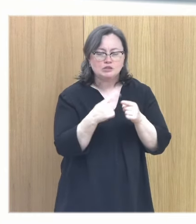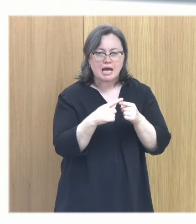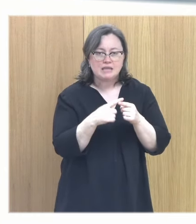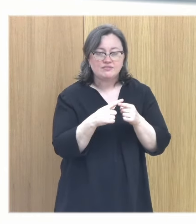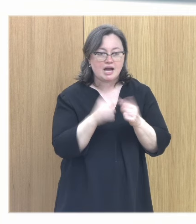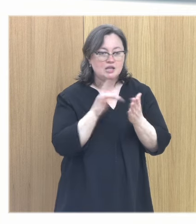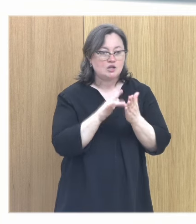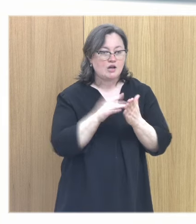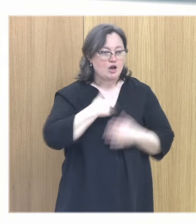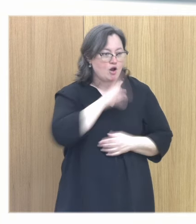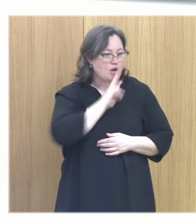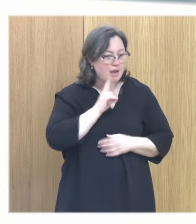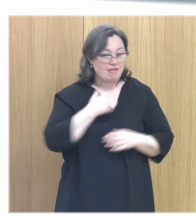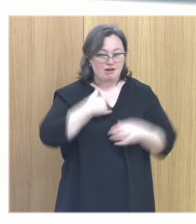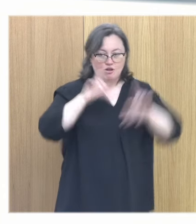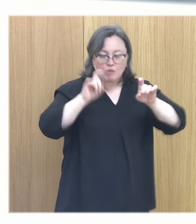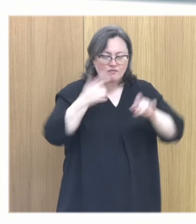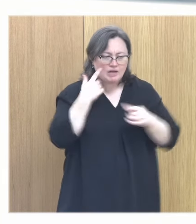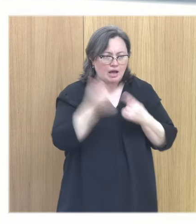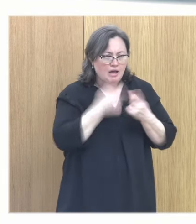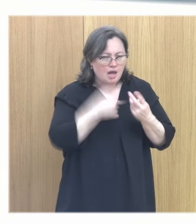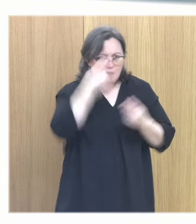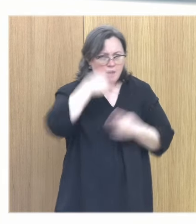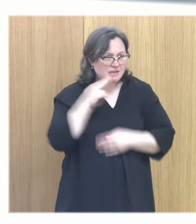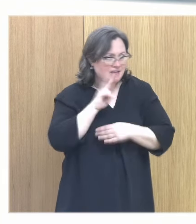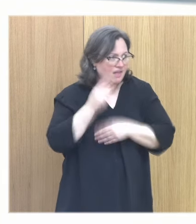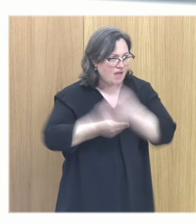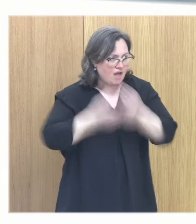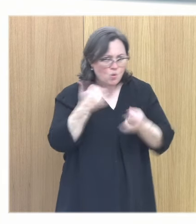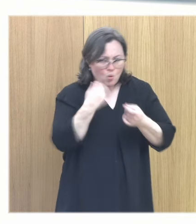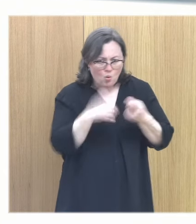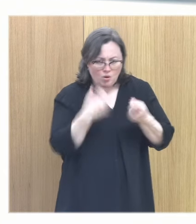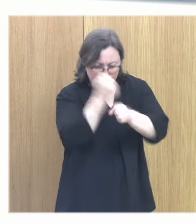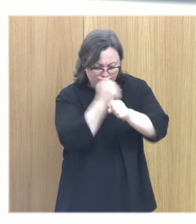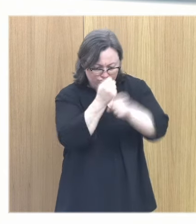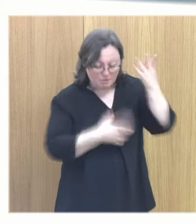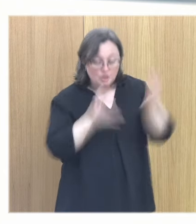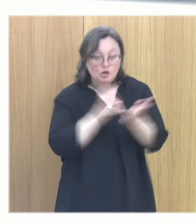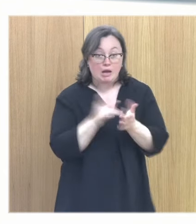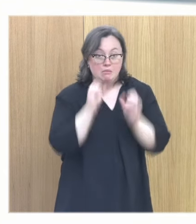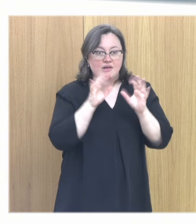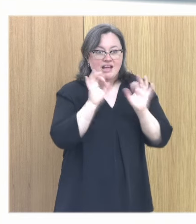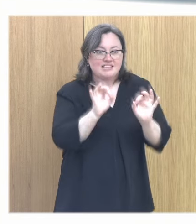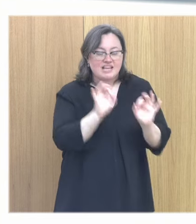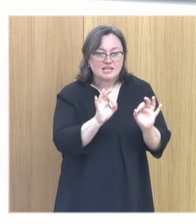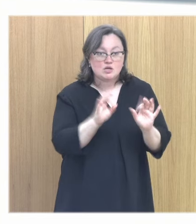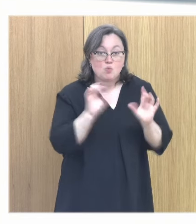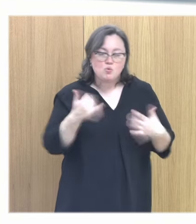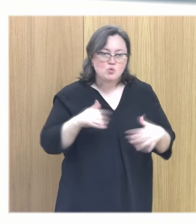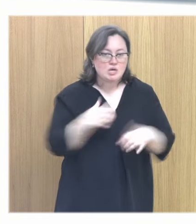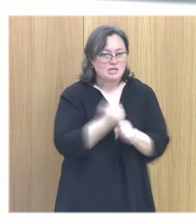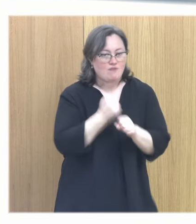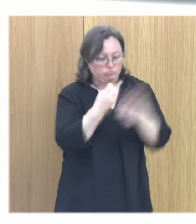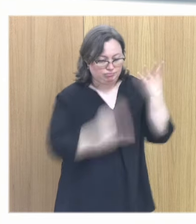cuando uno llega a ser madre o padre se da cuenta de la cantidad de cosas que nuestros padres tenían que hacer para que nosotros nos despertáramos así cada mañana. Pero para